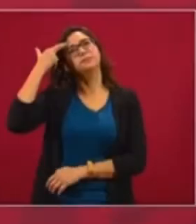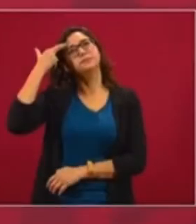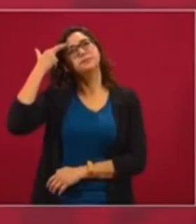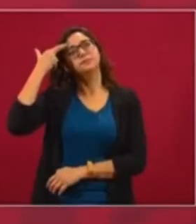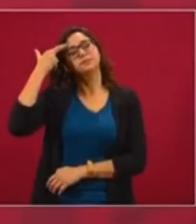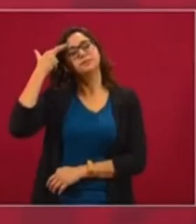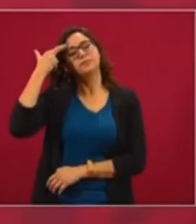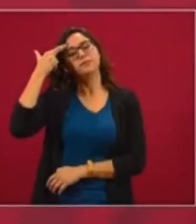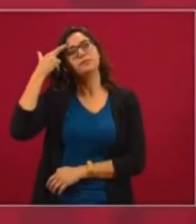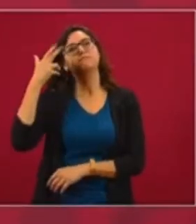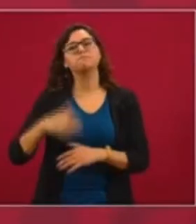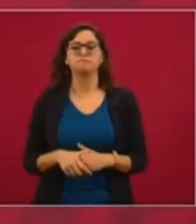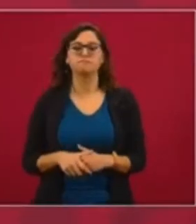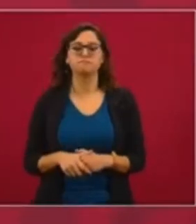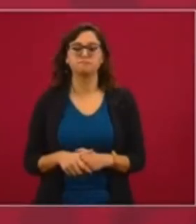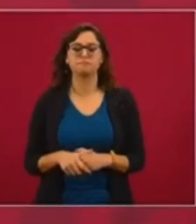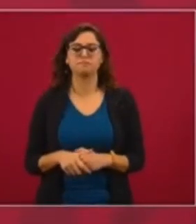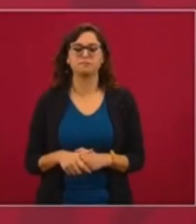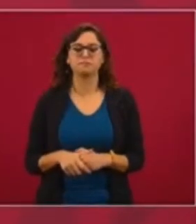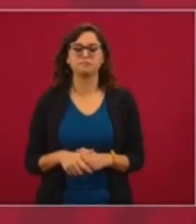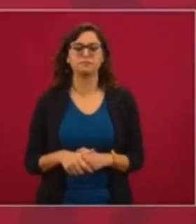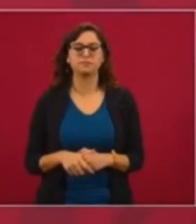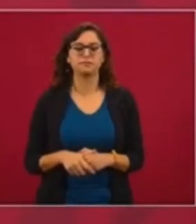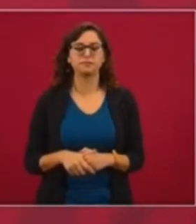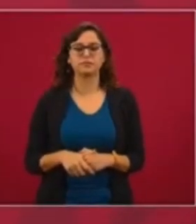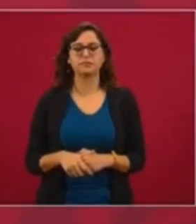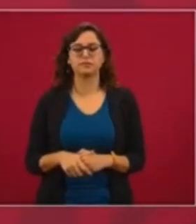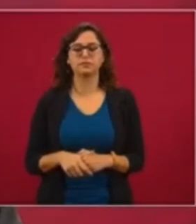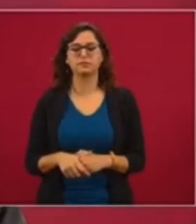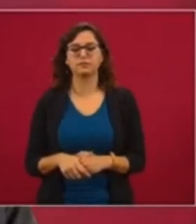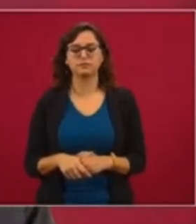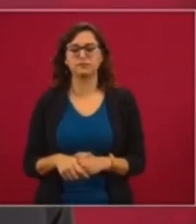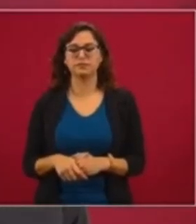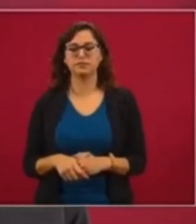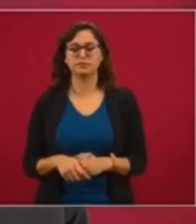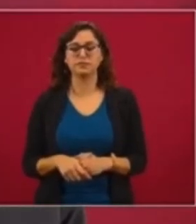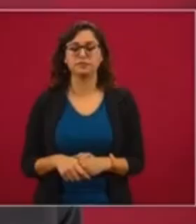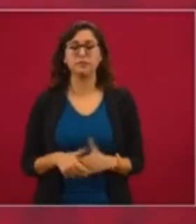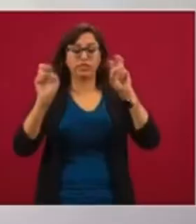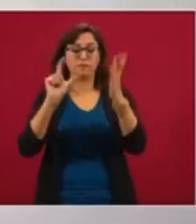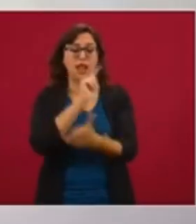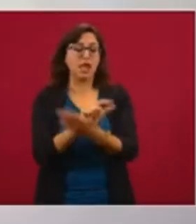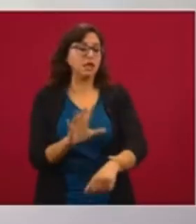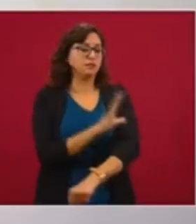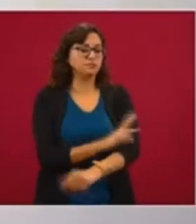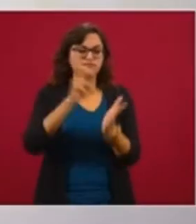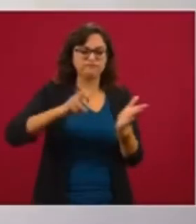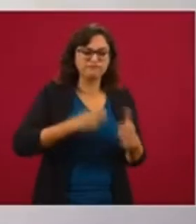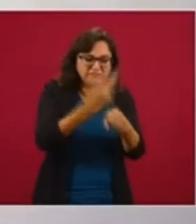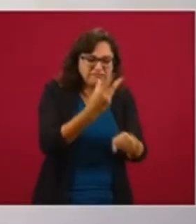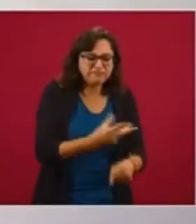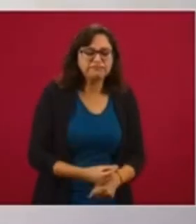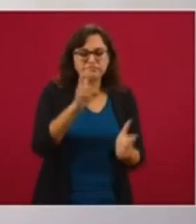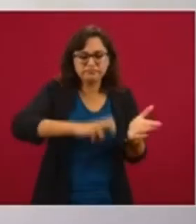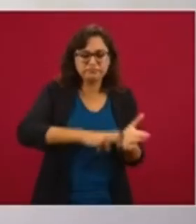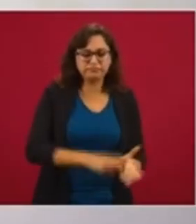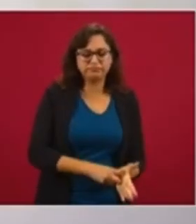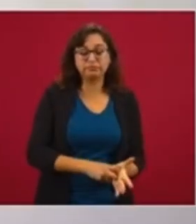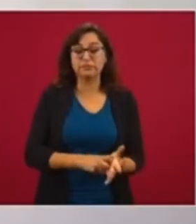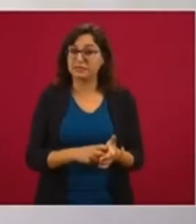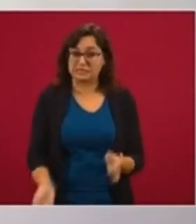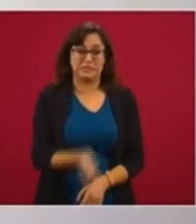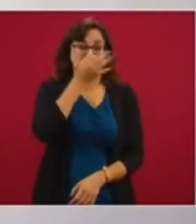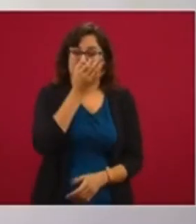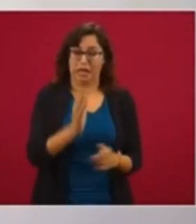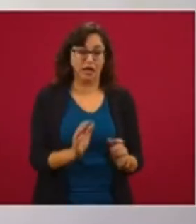tontos. Cuando estaban por imponer la reforma energética, se optó